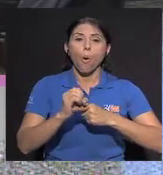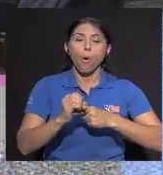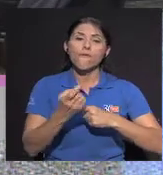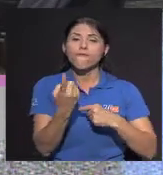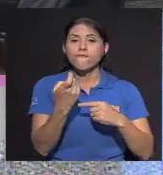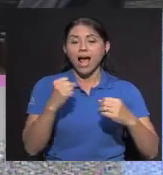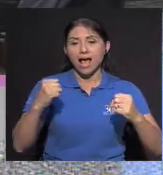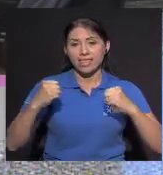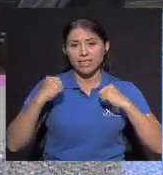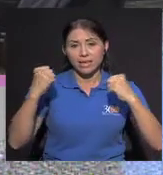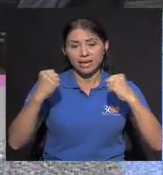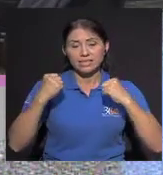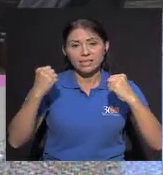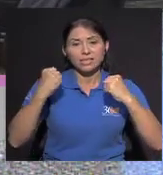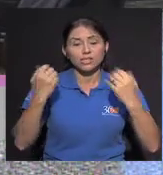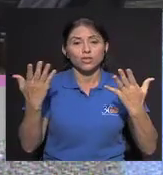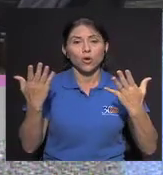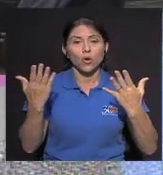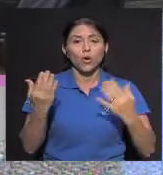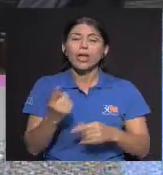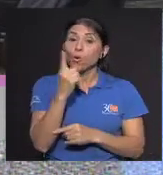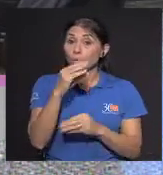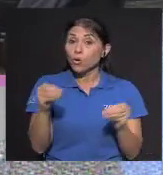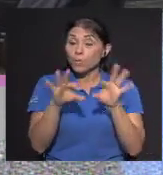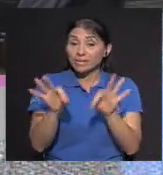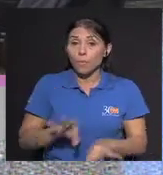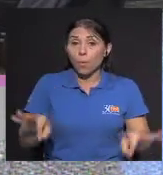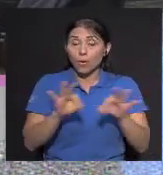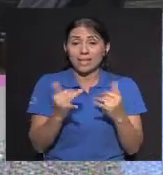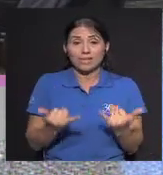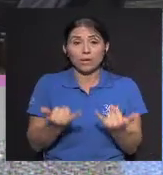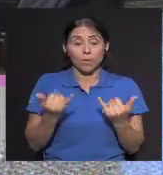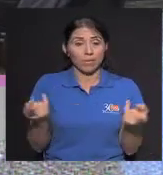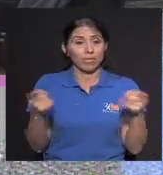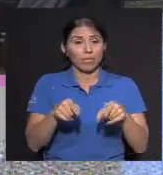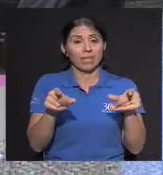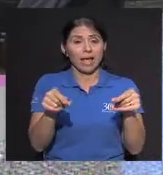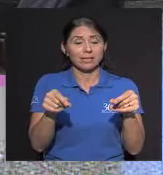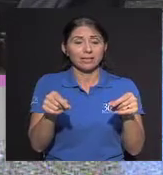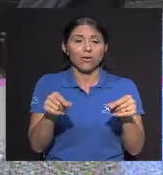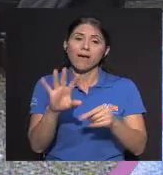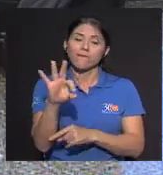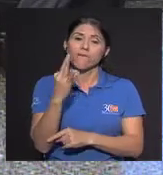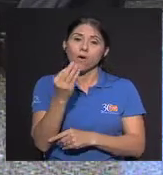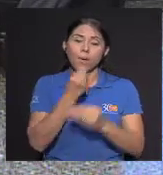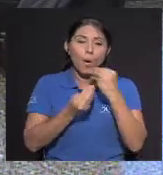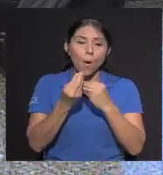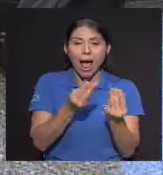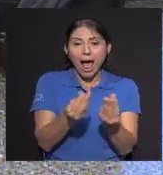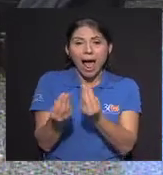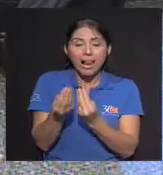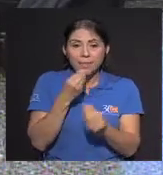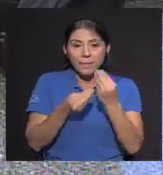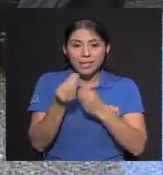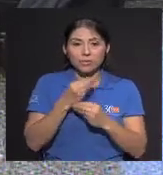La falta de ejercicio Y uno de más importantes actualmente Es nuestra dieta ¿Y qué pasa también